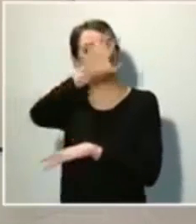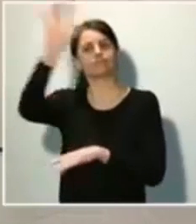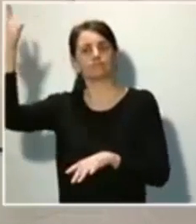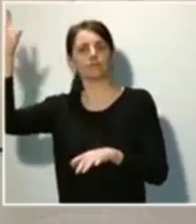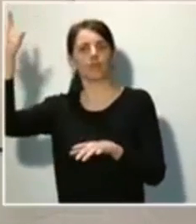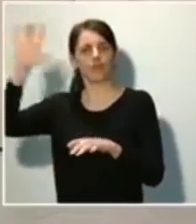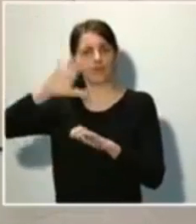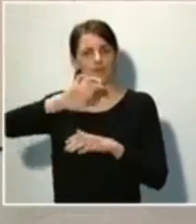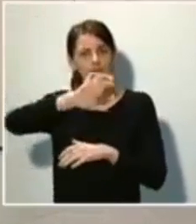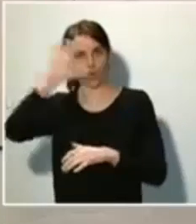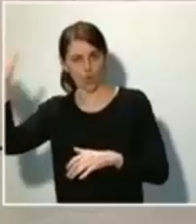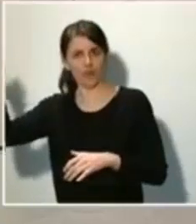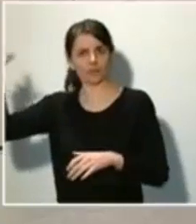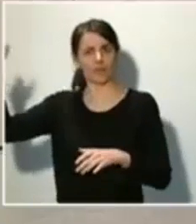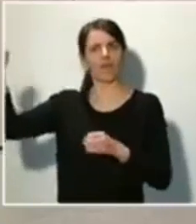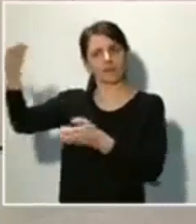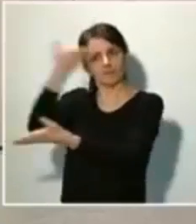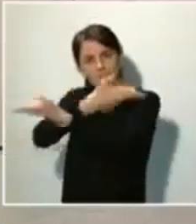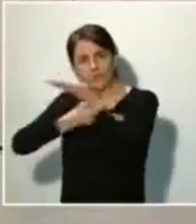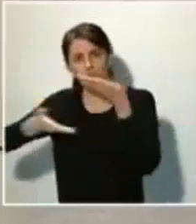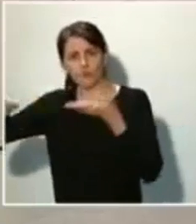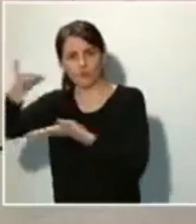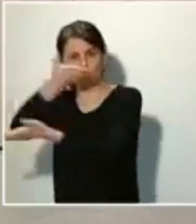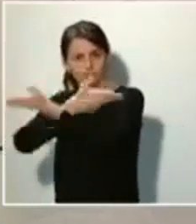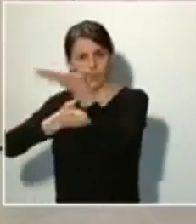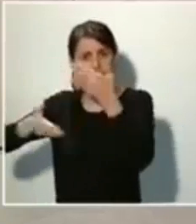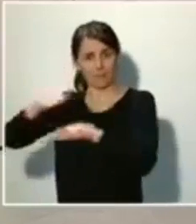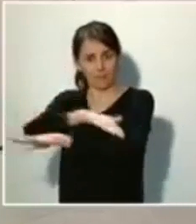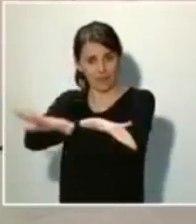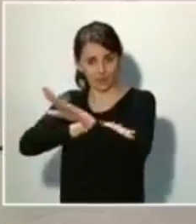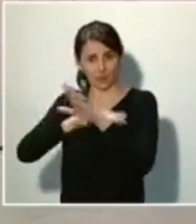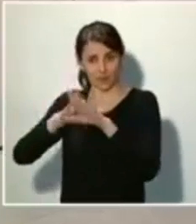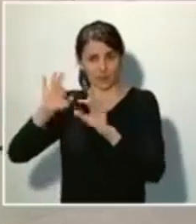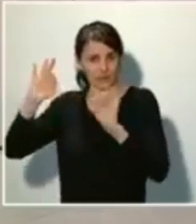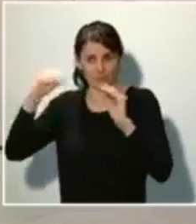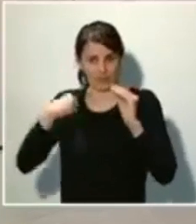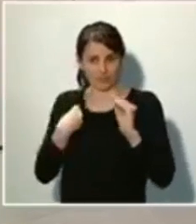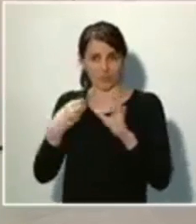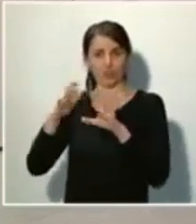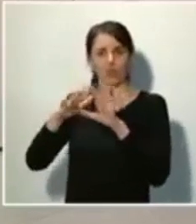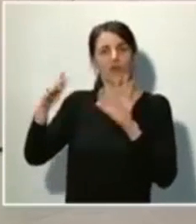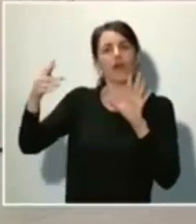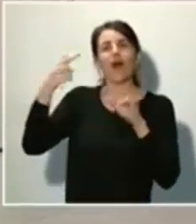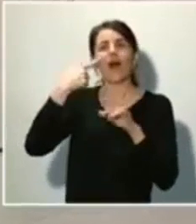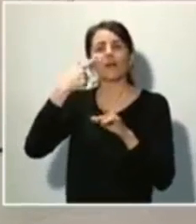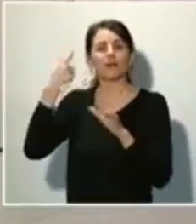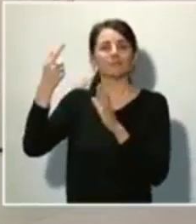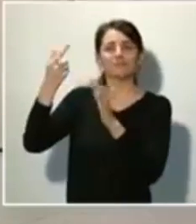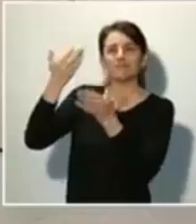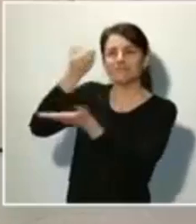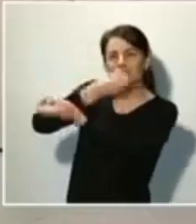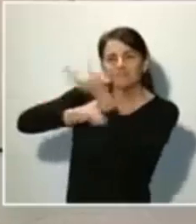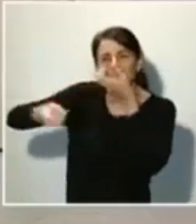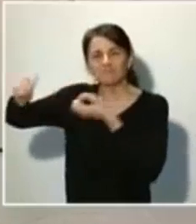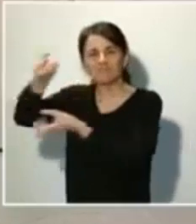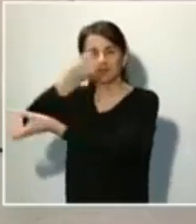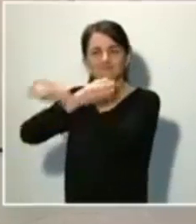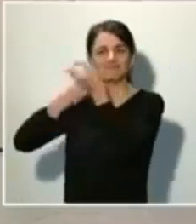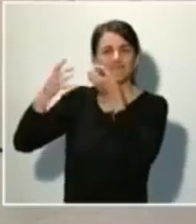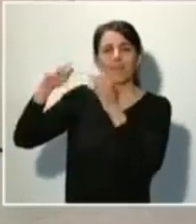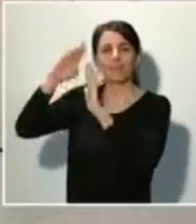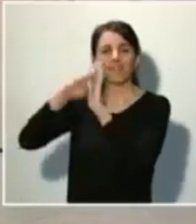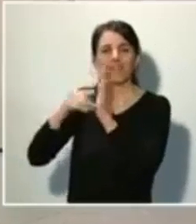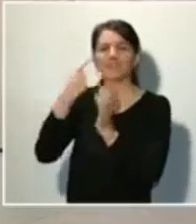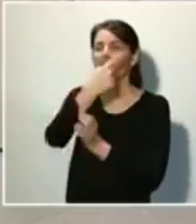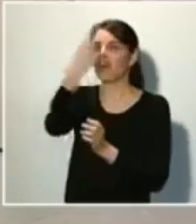para poner en común y estudiar las medidas que se han puesto en marcha en cada país para afrontar el impacto laboral y social del